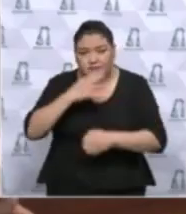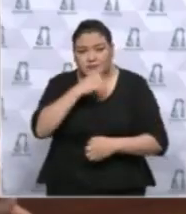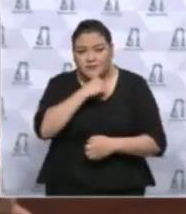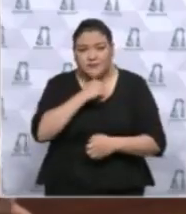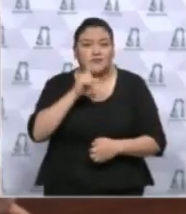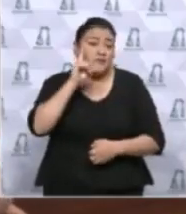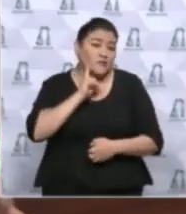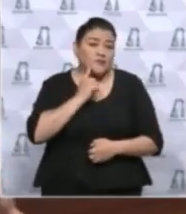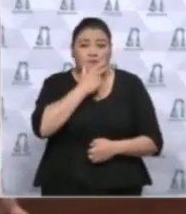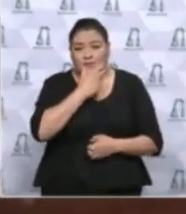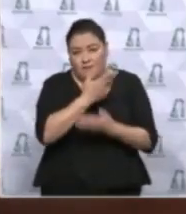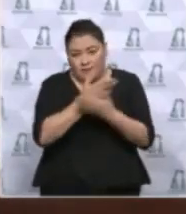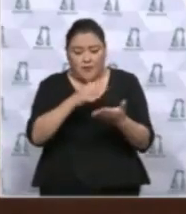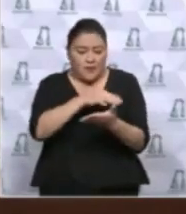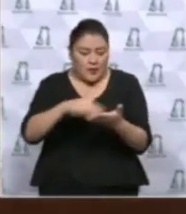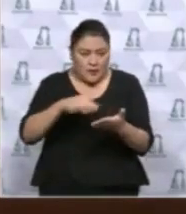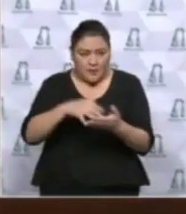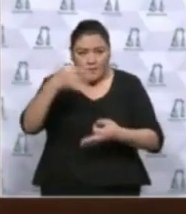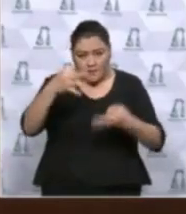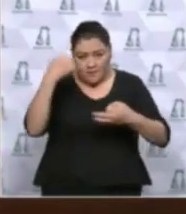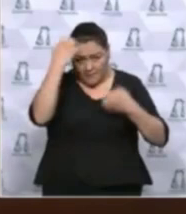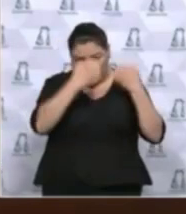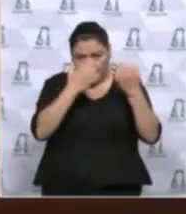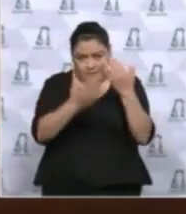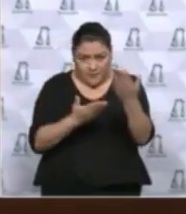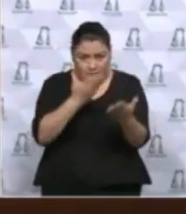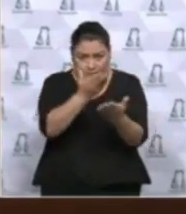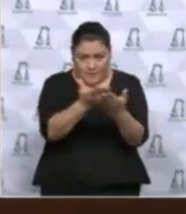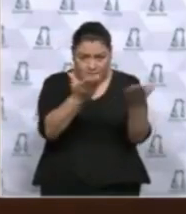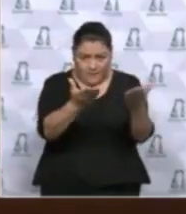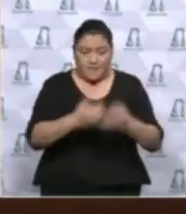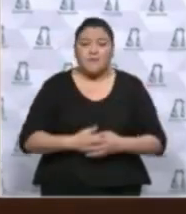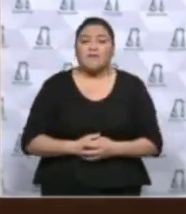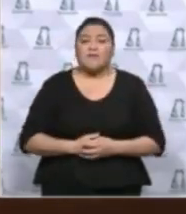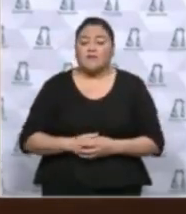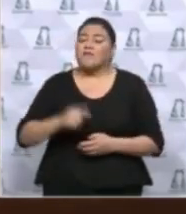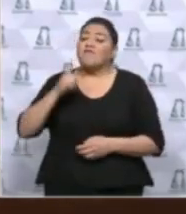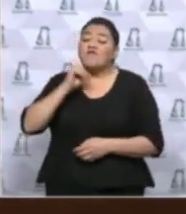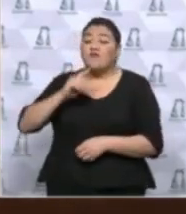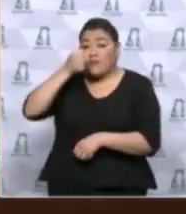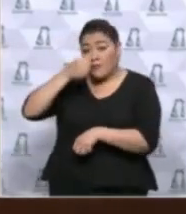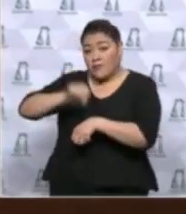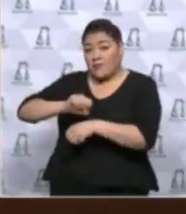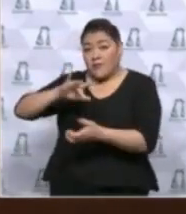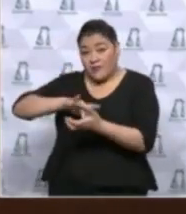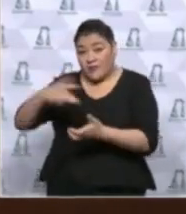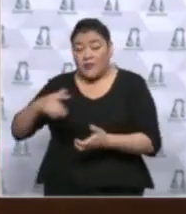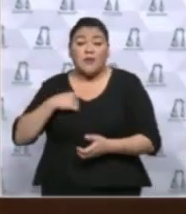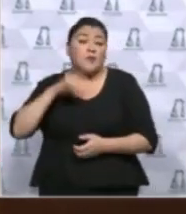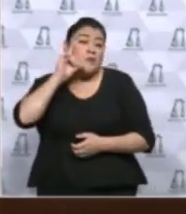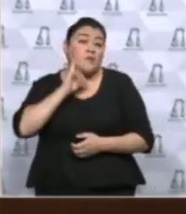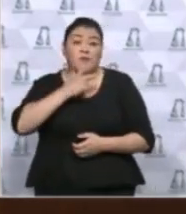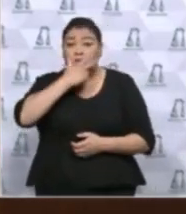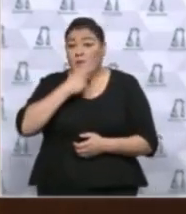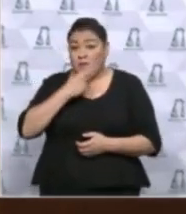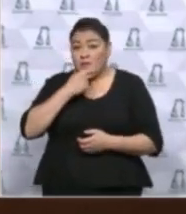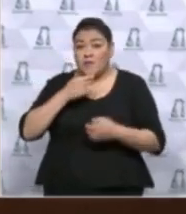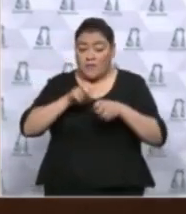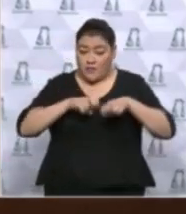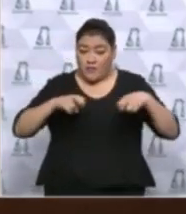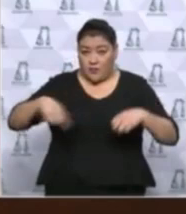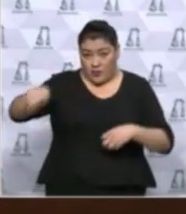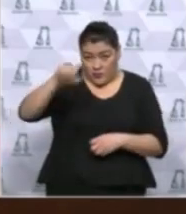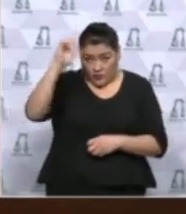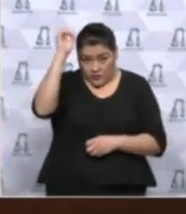El Tribunal Electoral del Poder Judicial de la Federación concluyó la revisión de todos los medios de impugnación presentados contra la elección